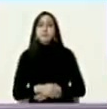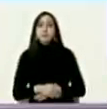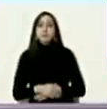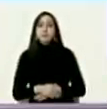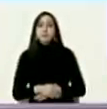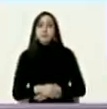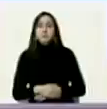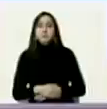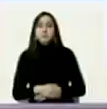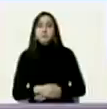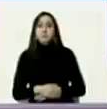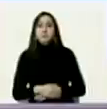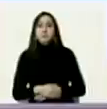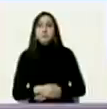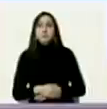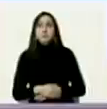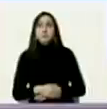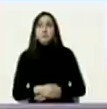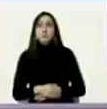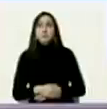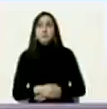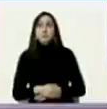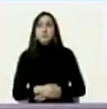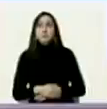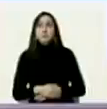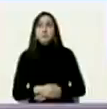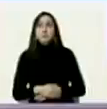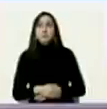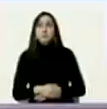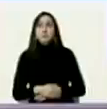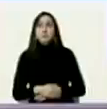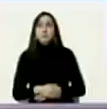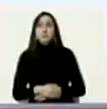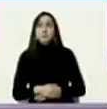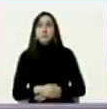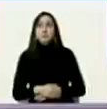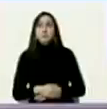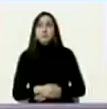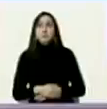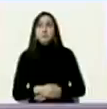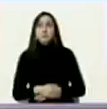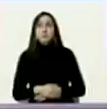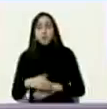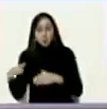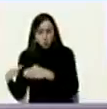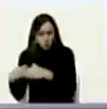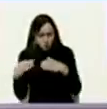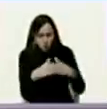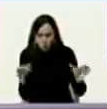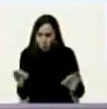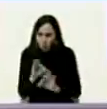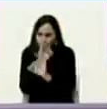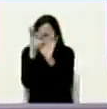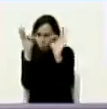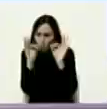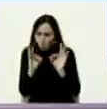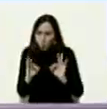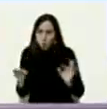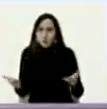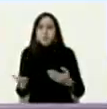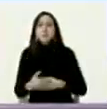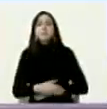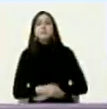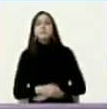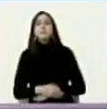son los sectores que de una u otra forma han